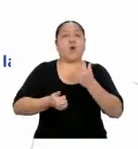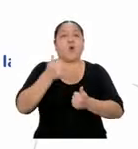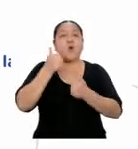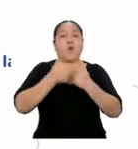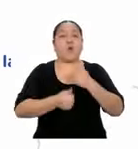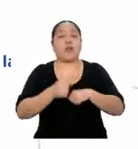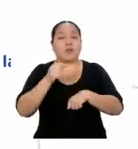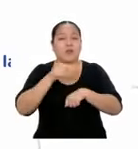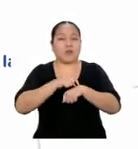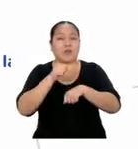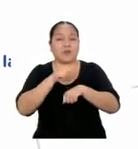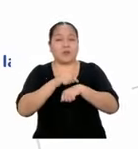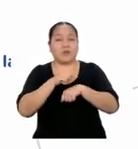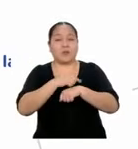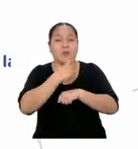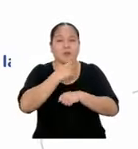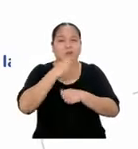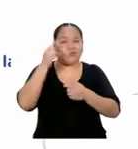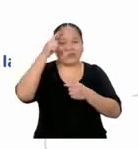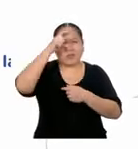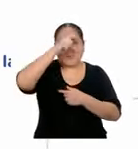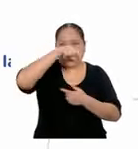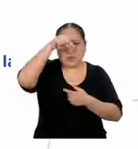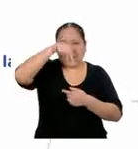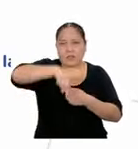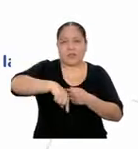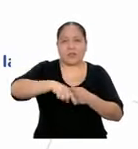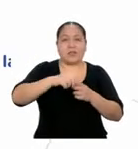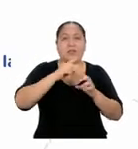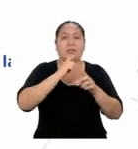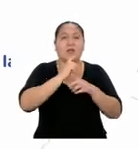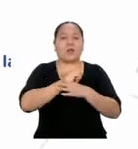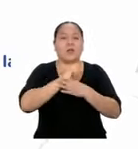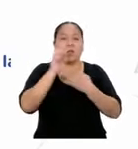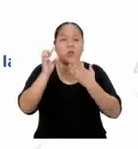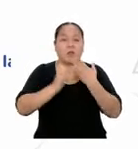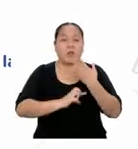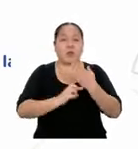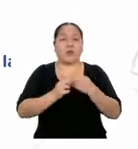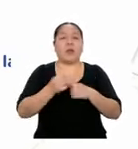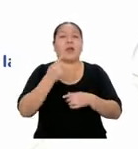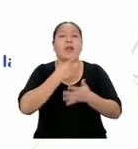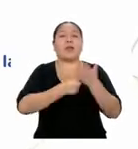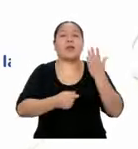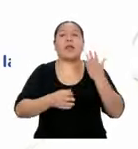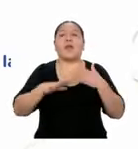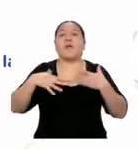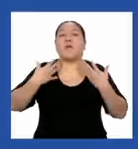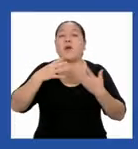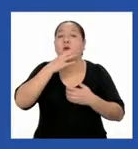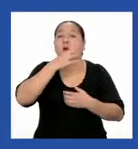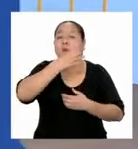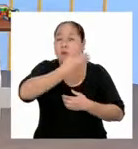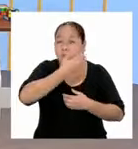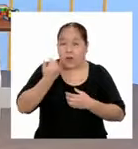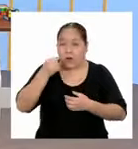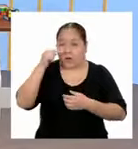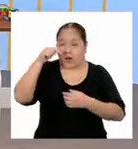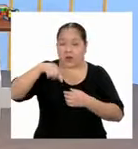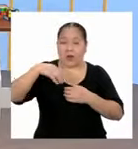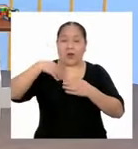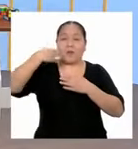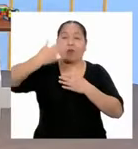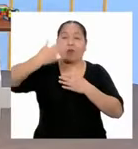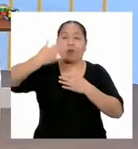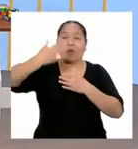más retador de la actividad? ¿Y en qué cosas creo que podría mejorar en la siguiente actividad? ¡Eso fue todo por hoy!